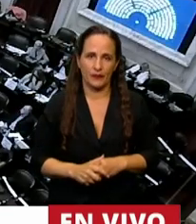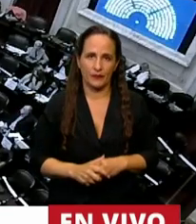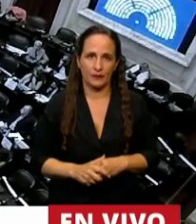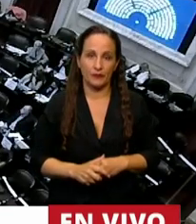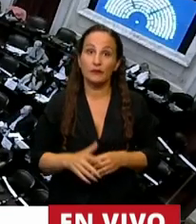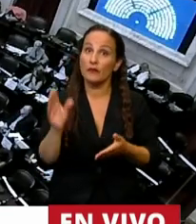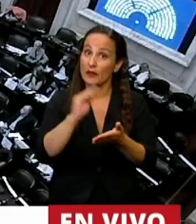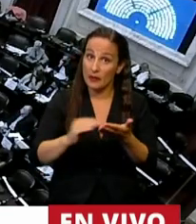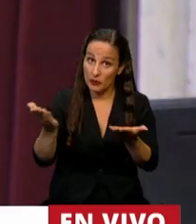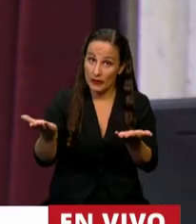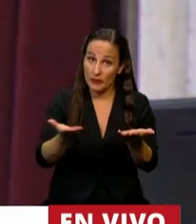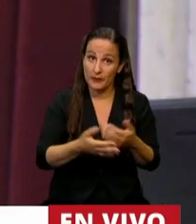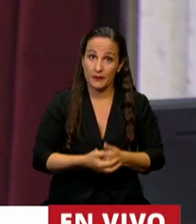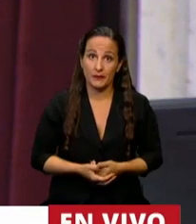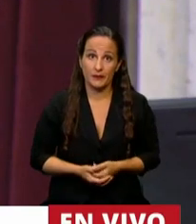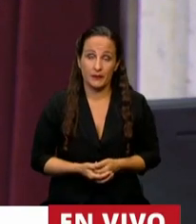Diputado Tailade.